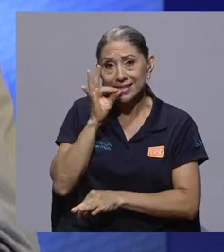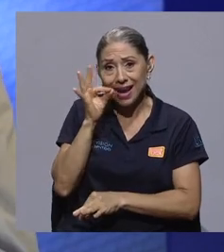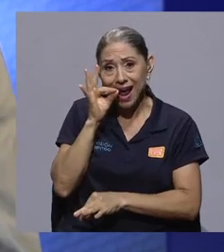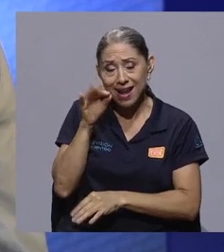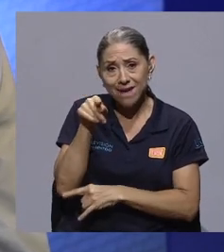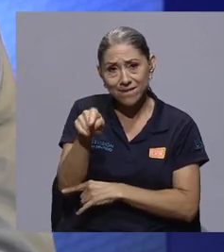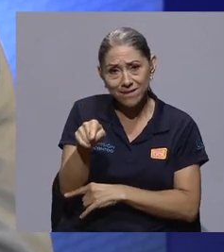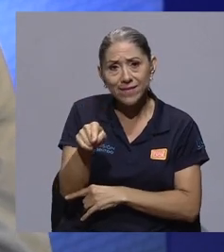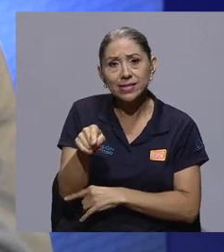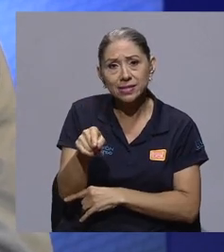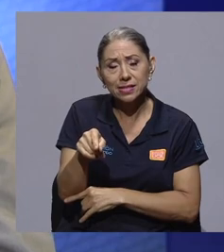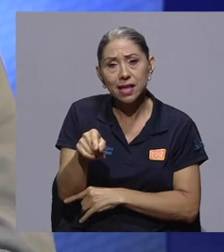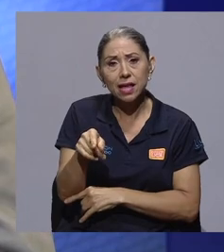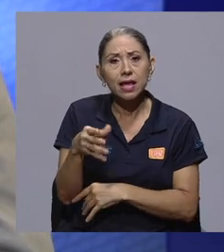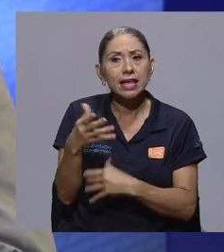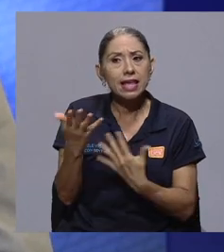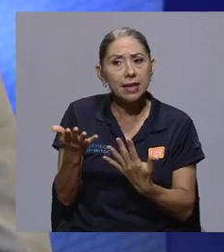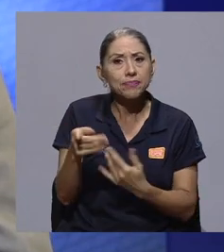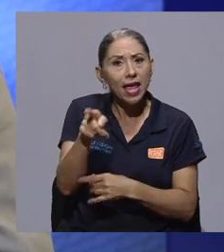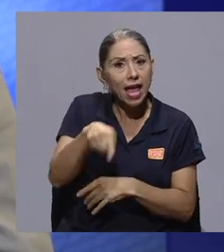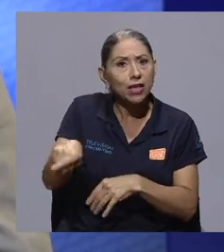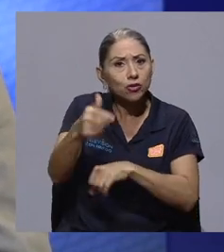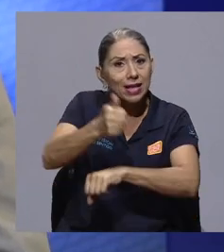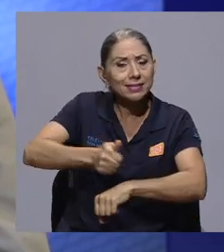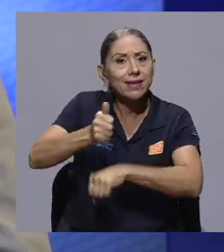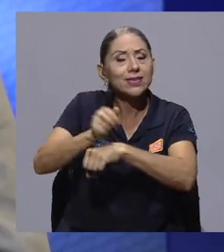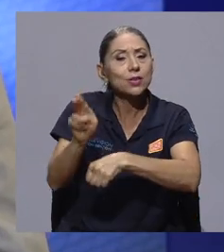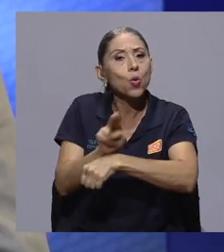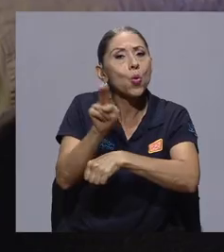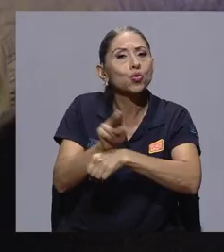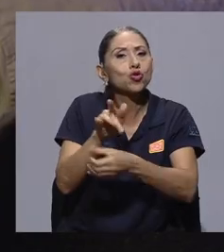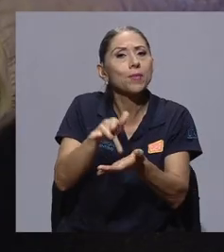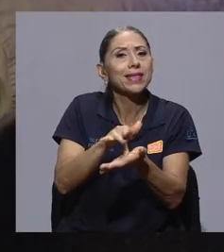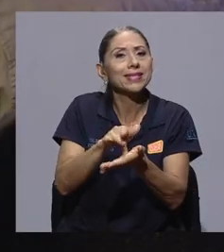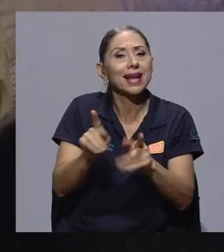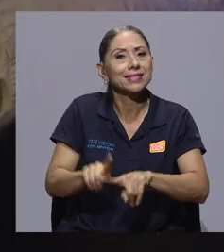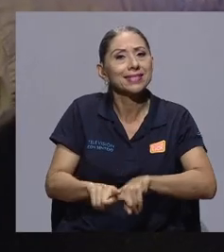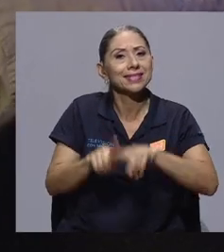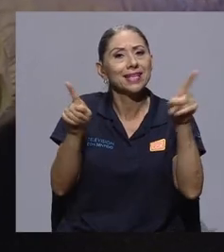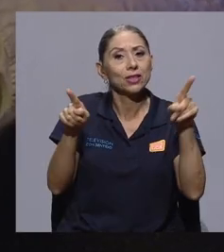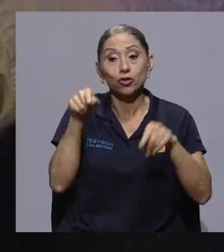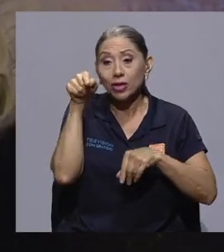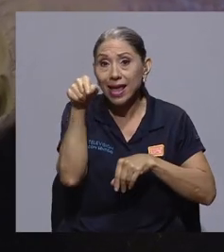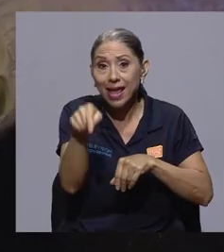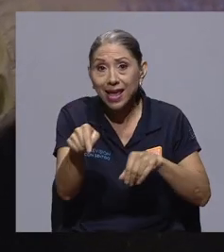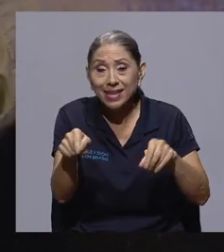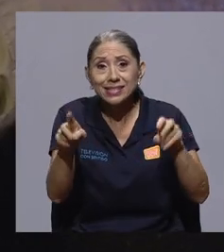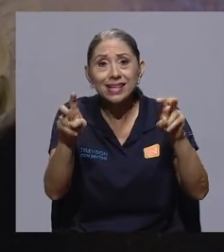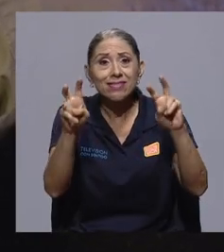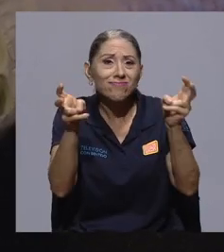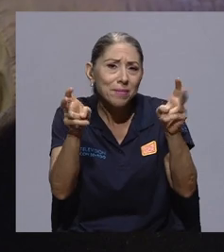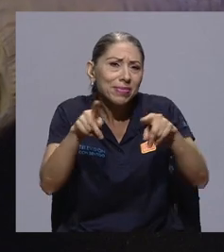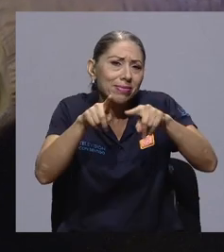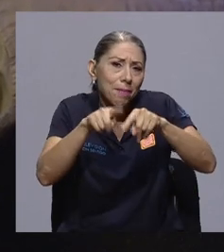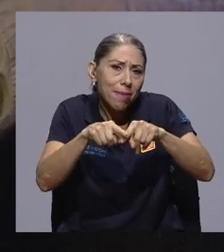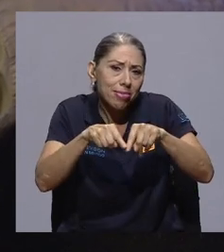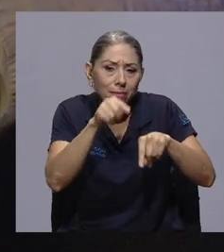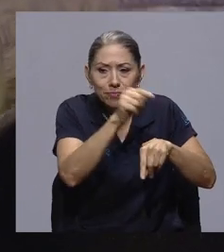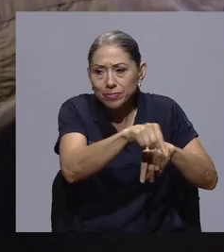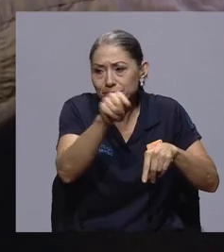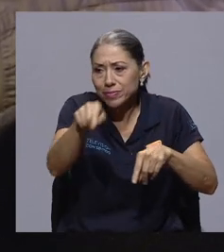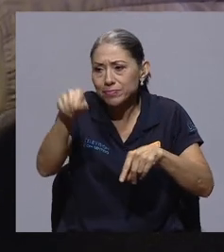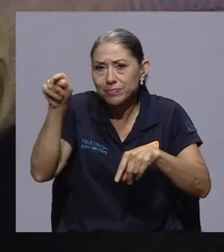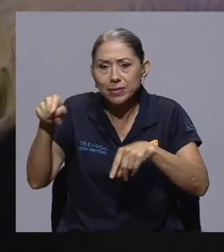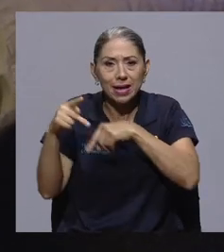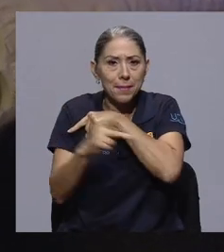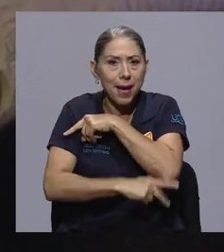han, digamos, definido esos usos medicinales distintos. Eso es un ámbito, digamos, que los países y los estados tienen posibilidad.